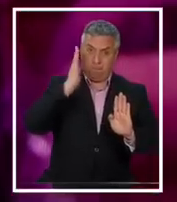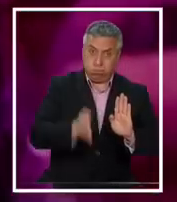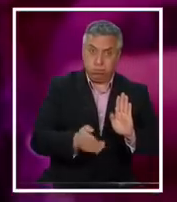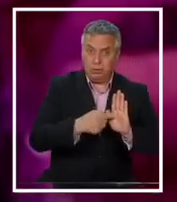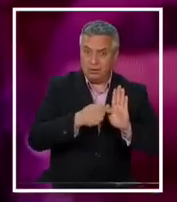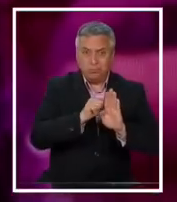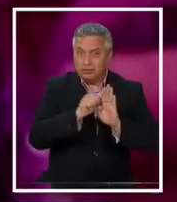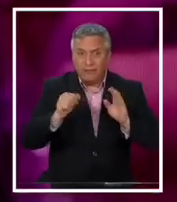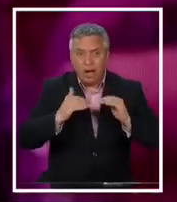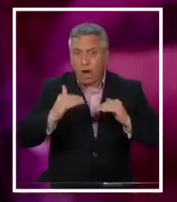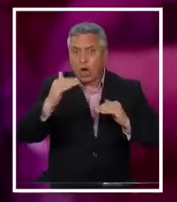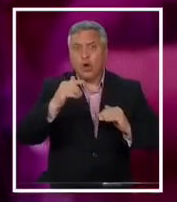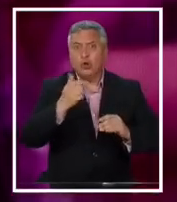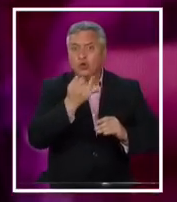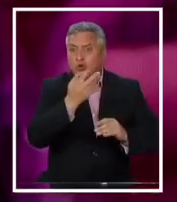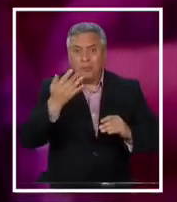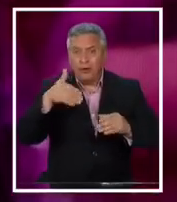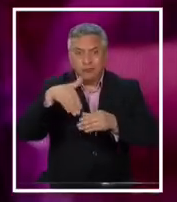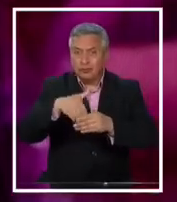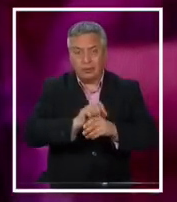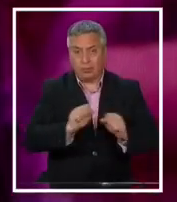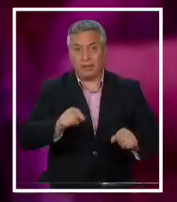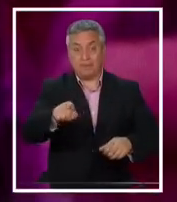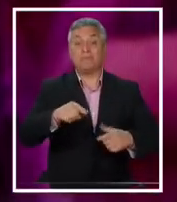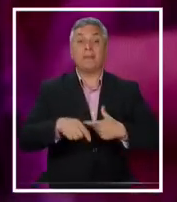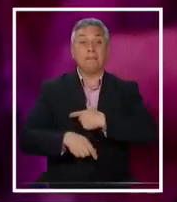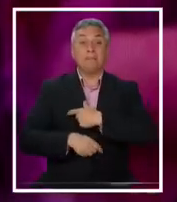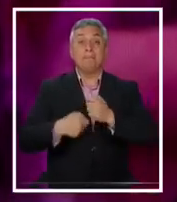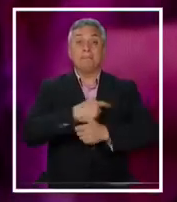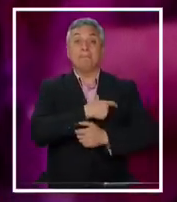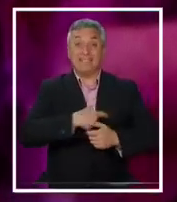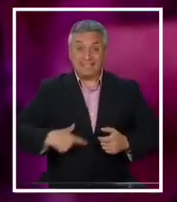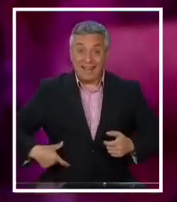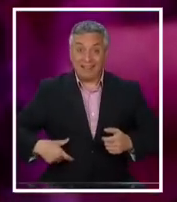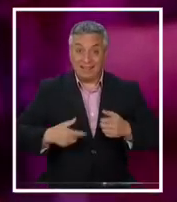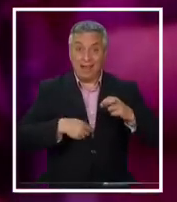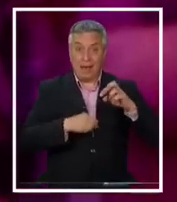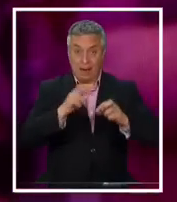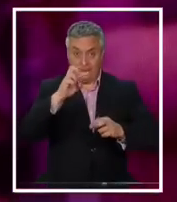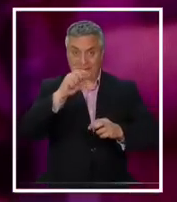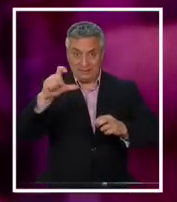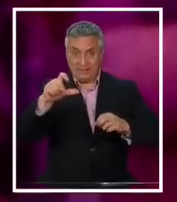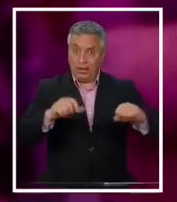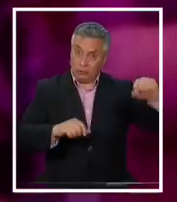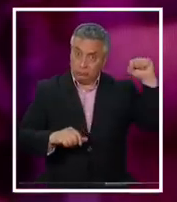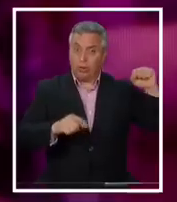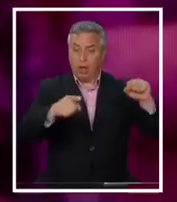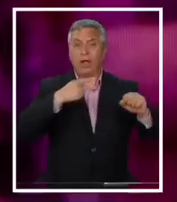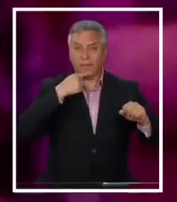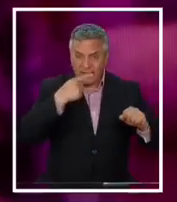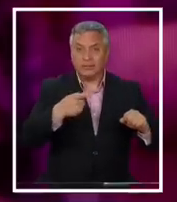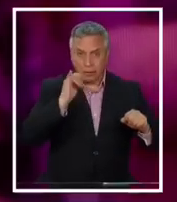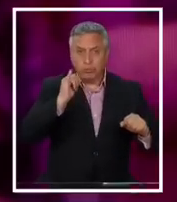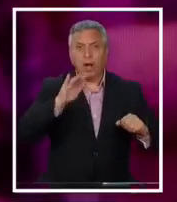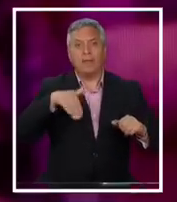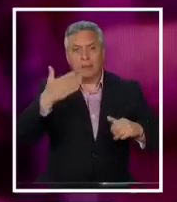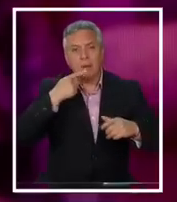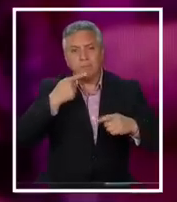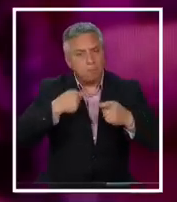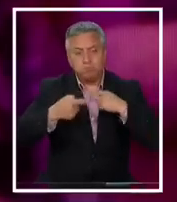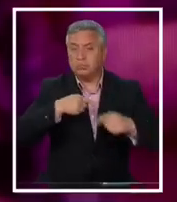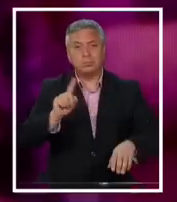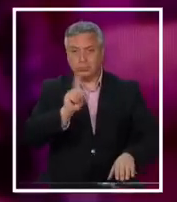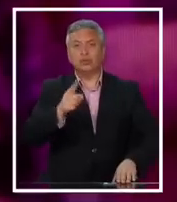quórums. En segundo lugar, el presidente del Partido Comunista lo dijo y después también lo rectificó, pero yo sin necesidad de que lo